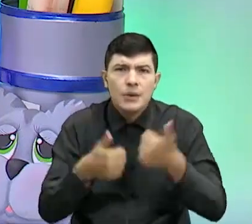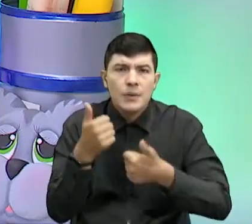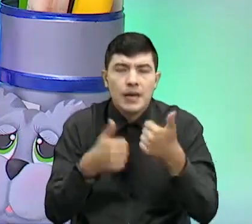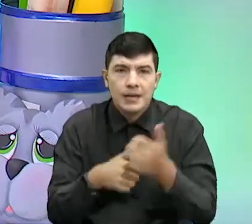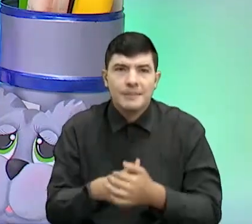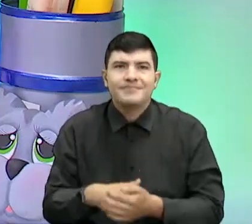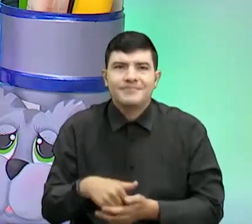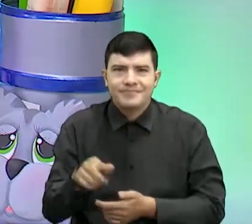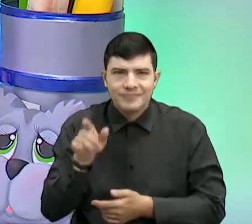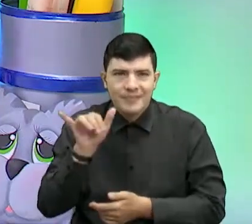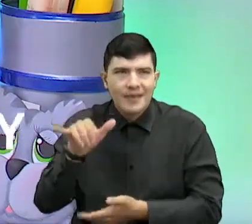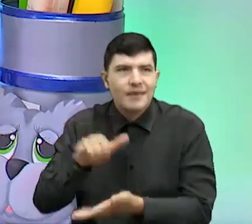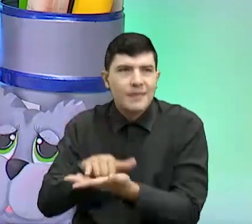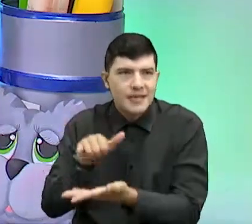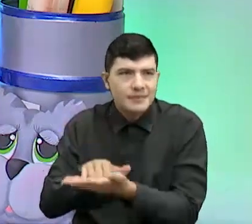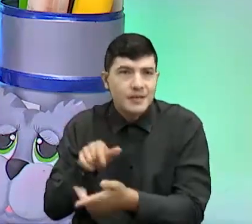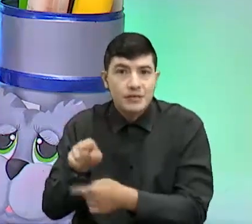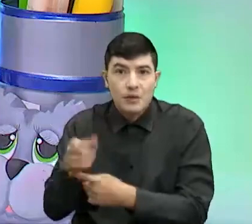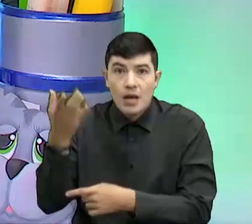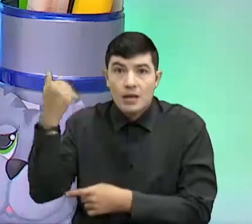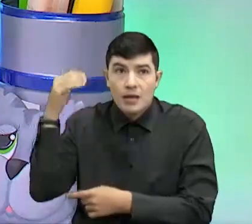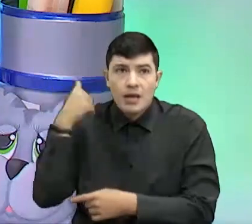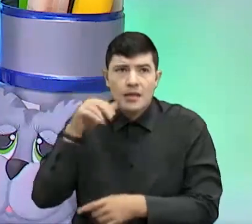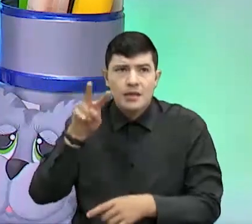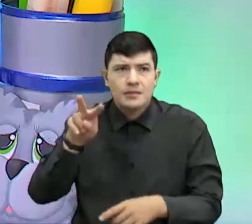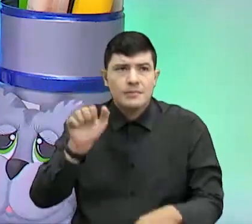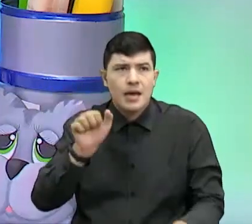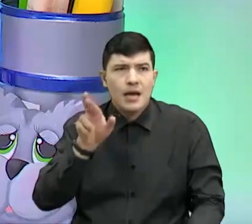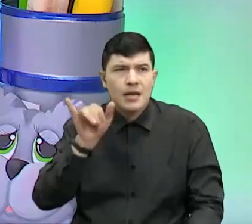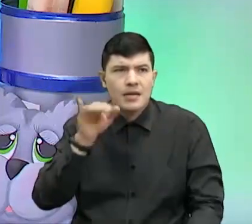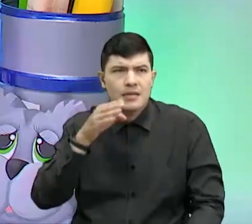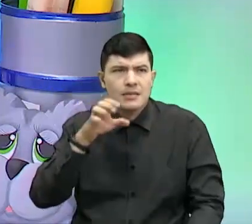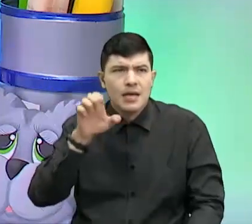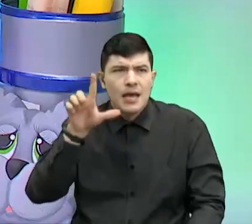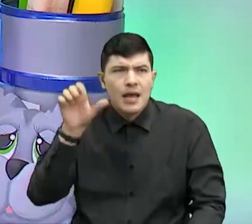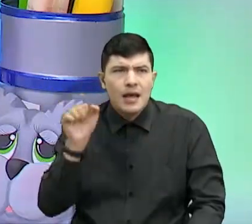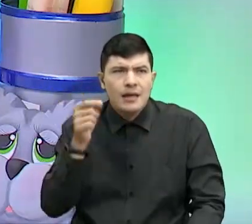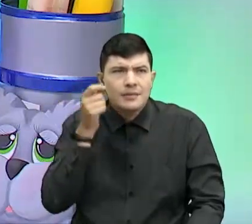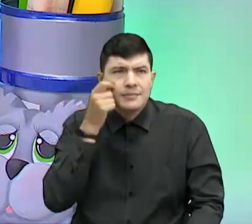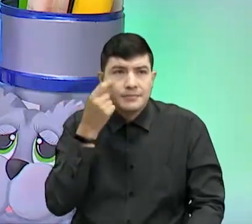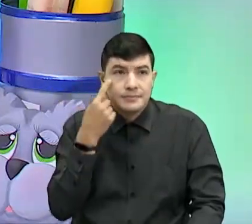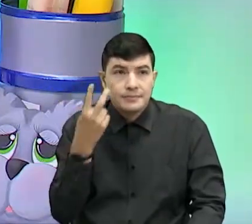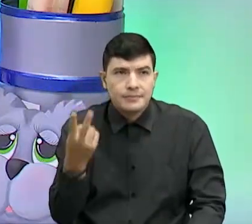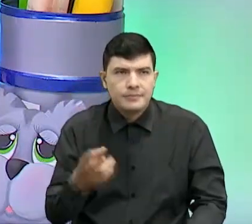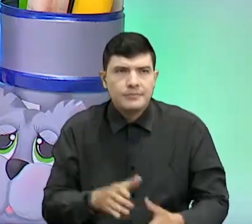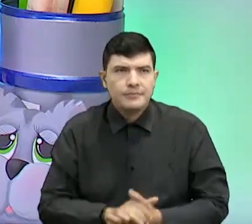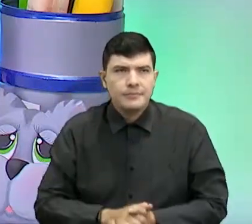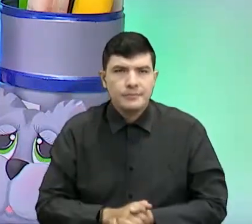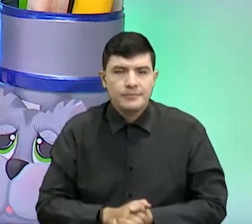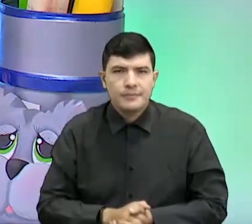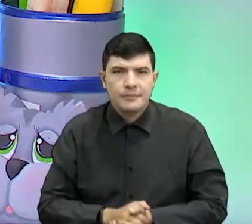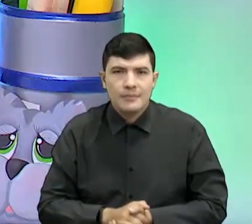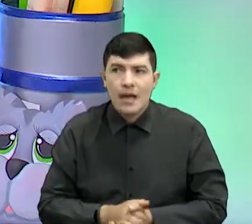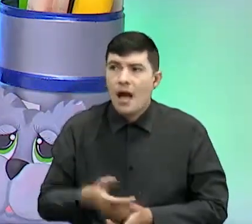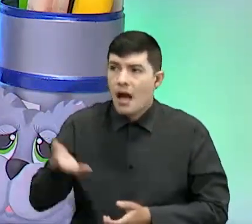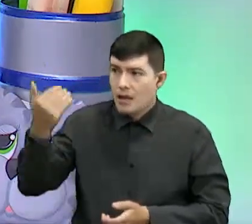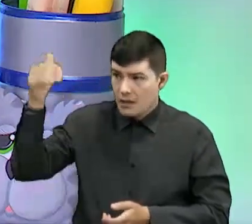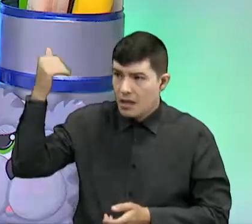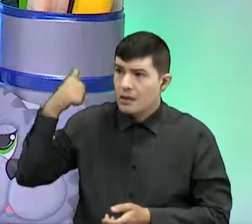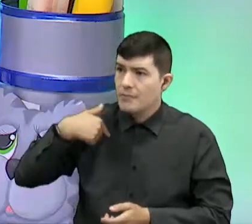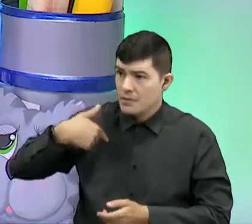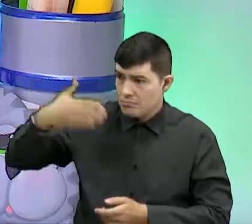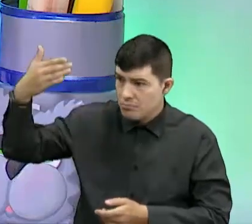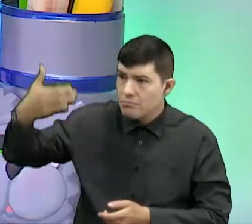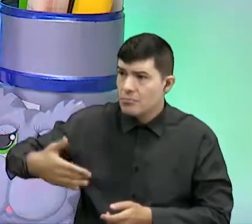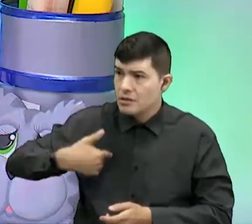varicela. Doña Maricela. A mí me dio varicela. ¿Quién le dio varicela? A mí. Doña Maricela le pegó. No, que me dio varicela.